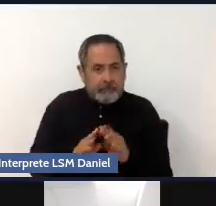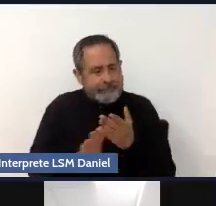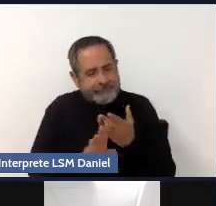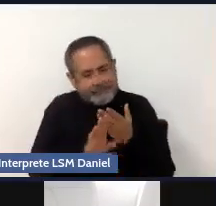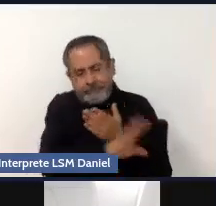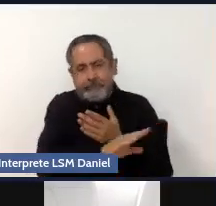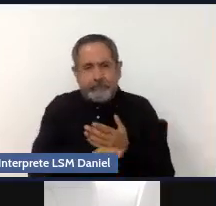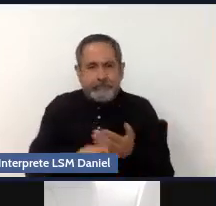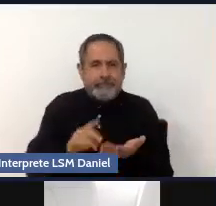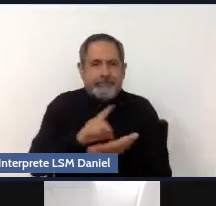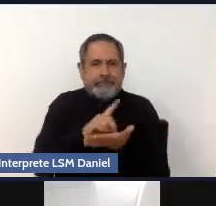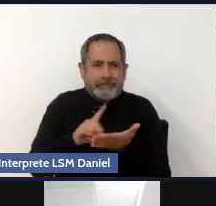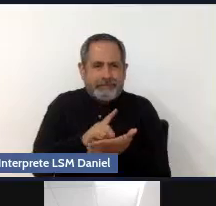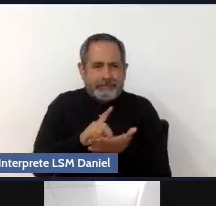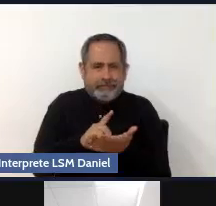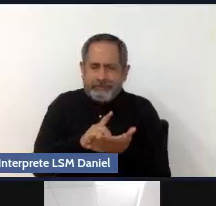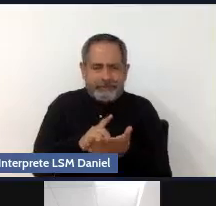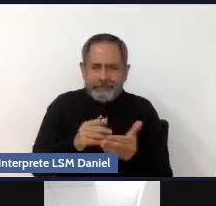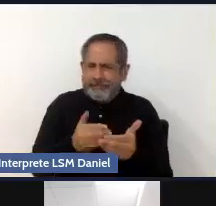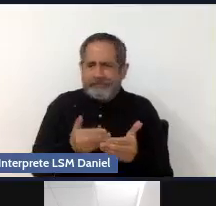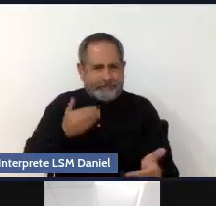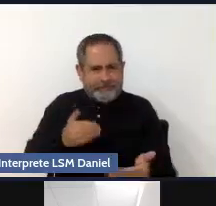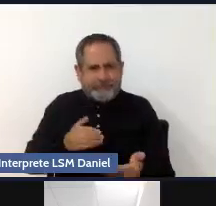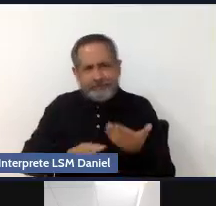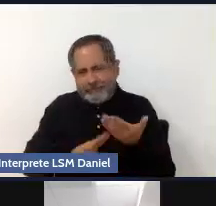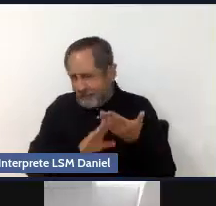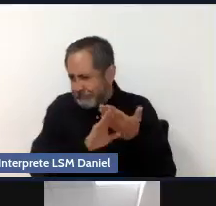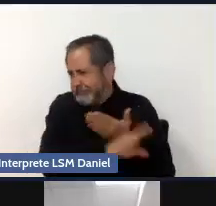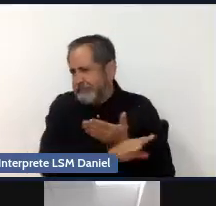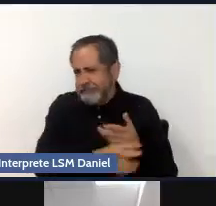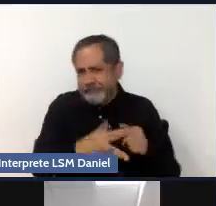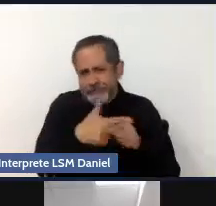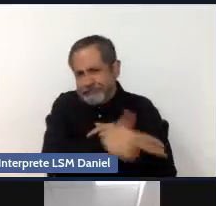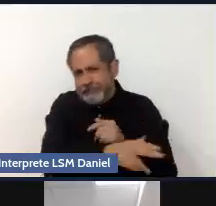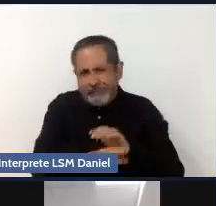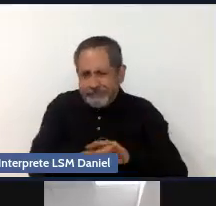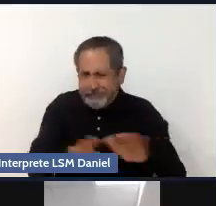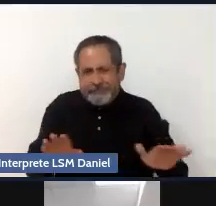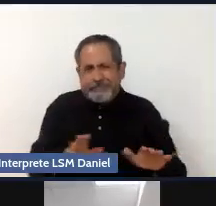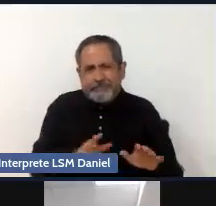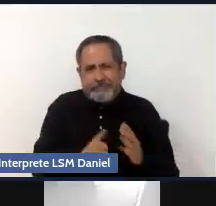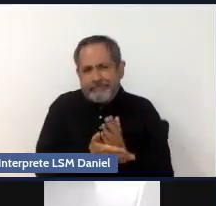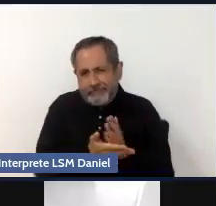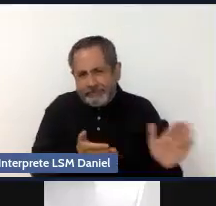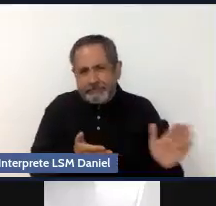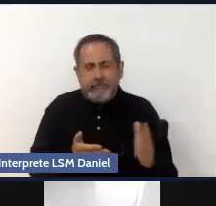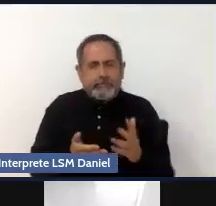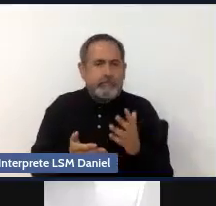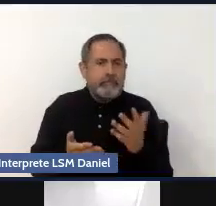de las adicciones, justamente. Y, bueno, antes de